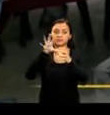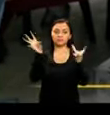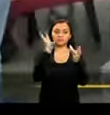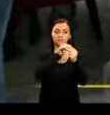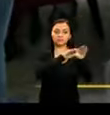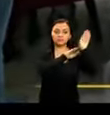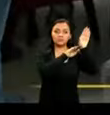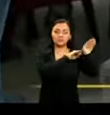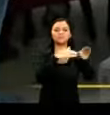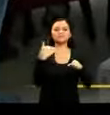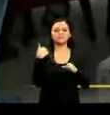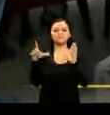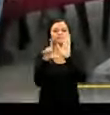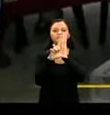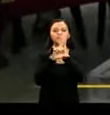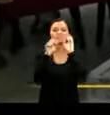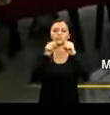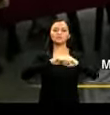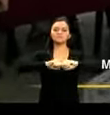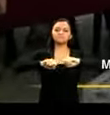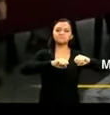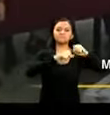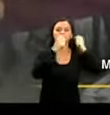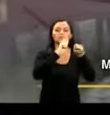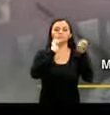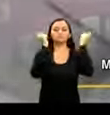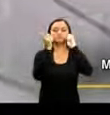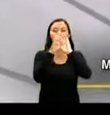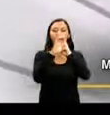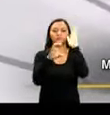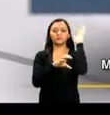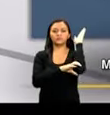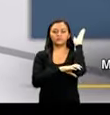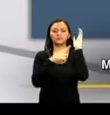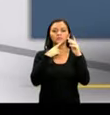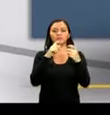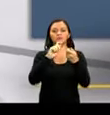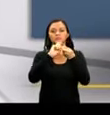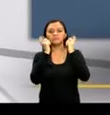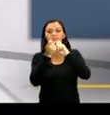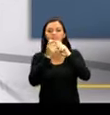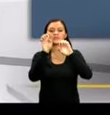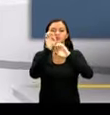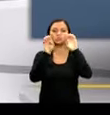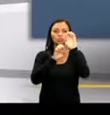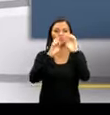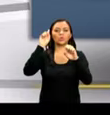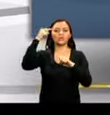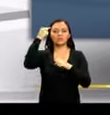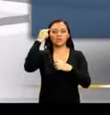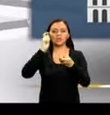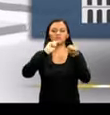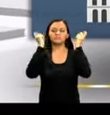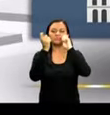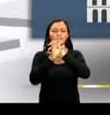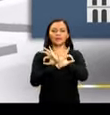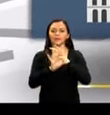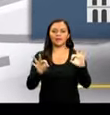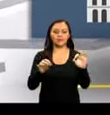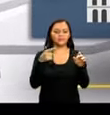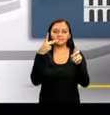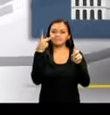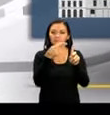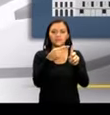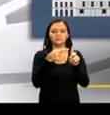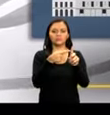urnas, tiene total constitucionalidad y legitimidad para tramitar la enmienda, que no altere la estructura fundamental del Estado ni